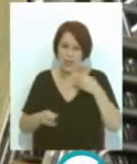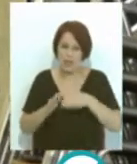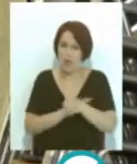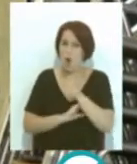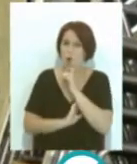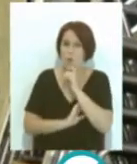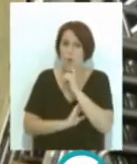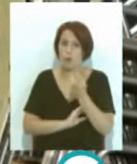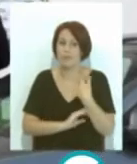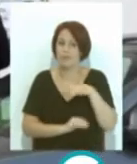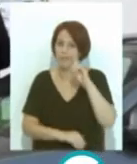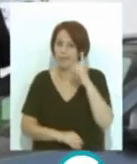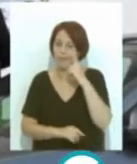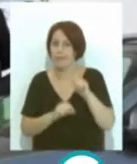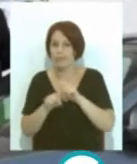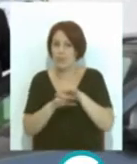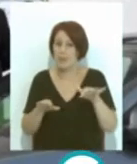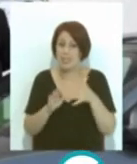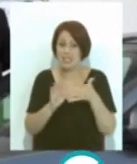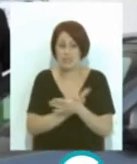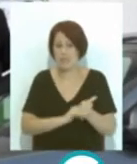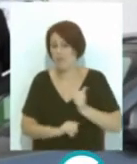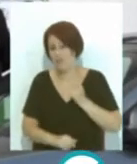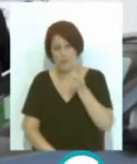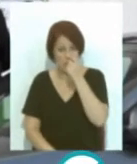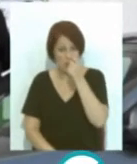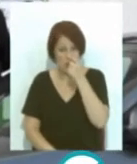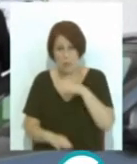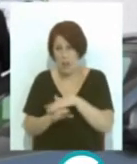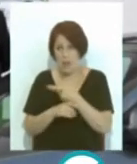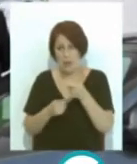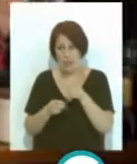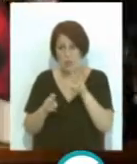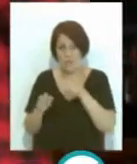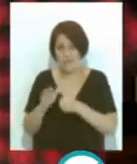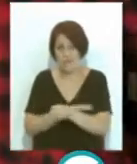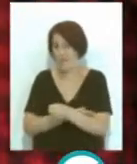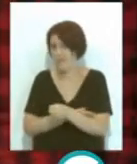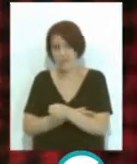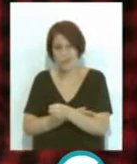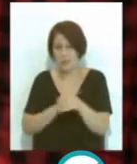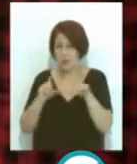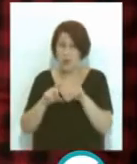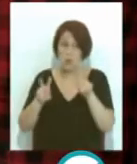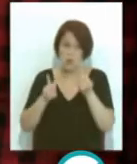percibirse que la pandemia ha significado tímidas oportunidades de acceso a nuevos mercados pocos empresarios han conseguido extraer